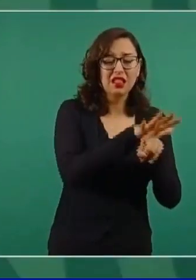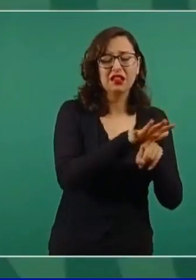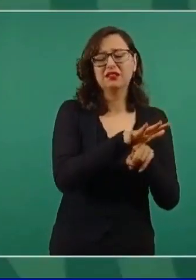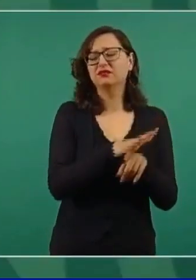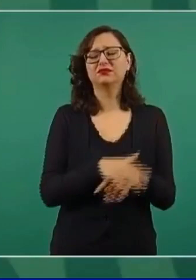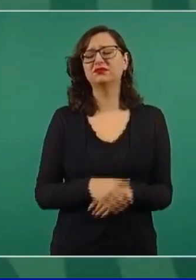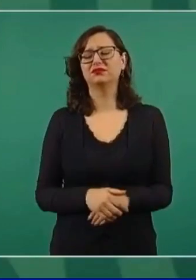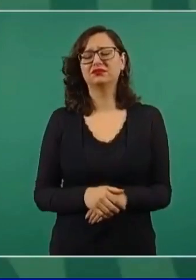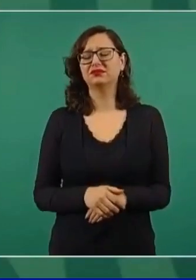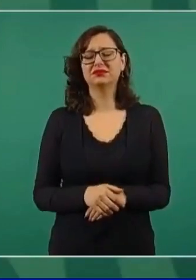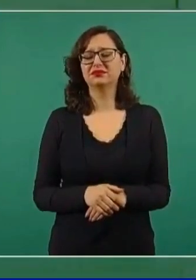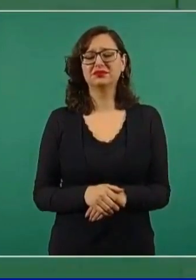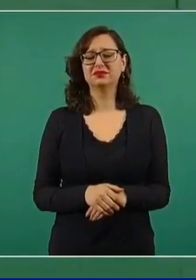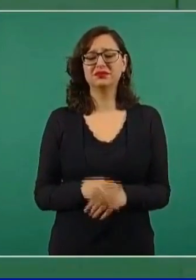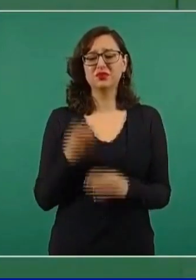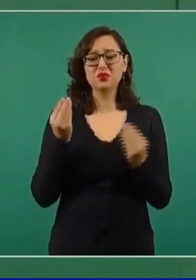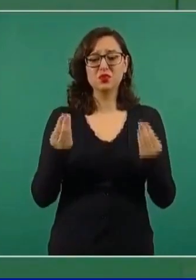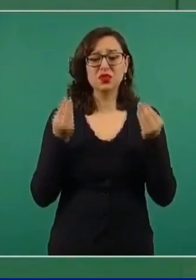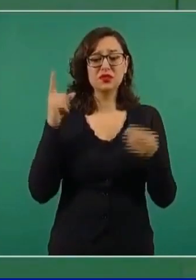difícil.